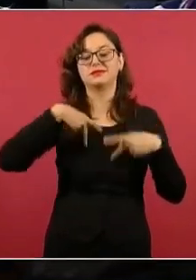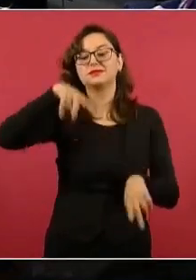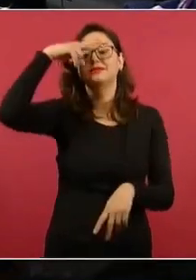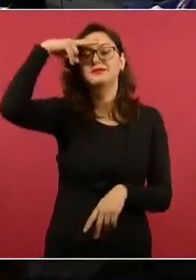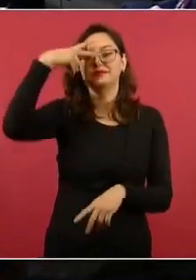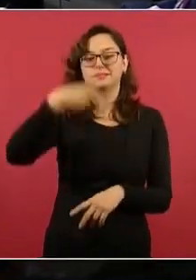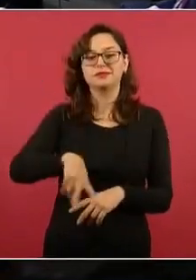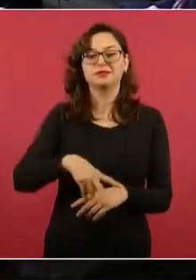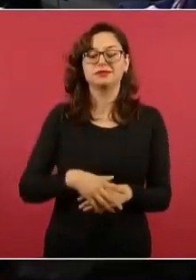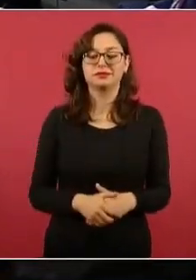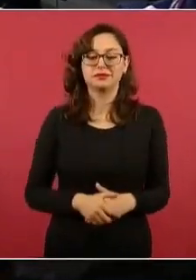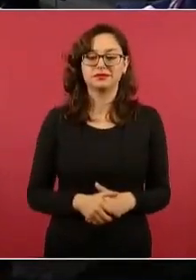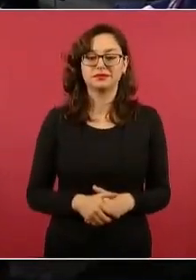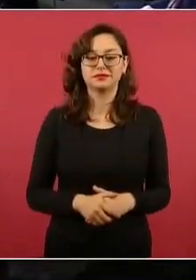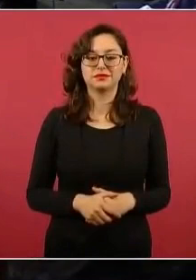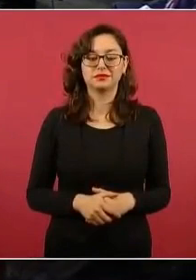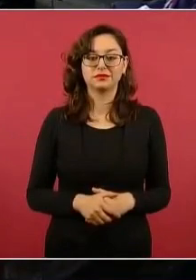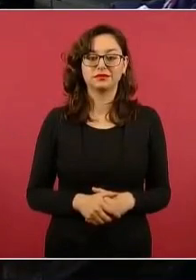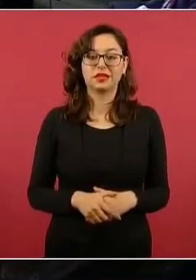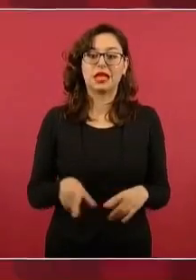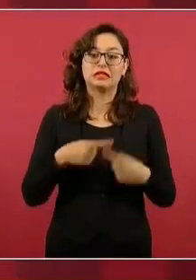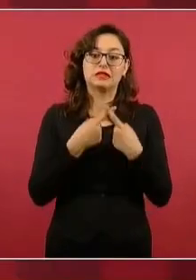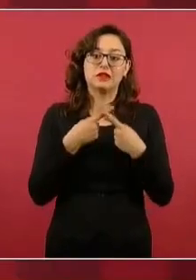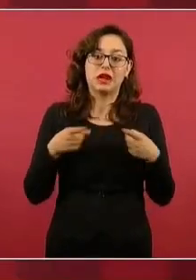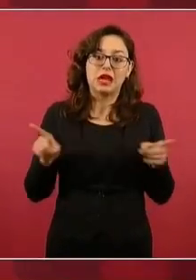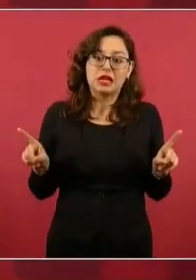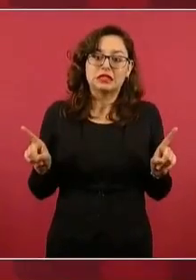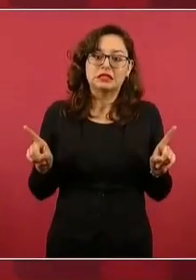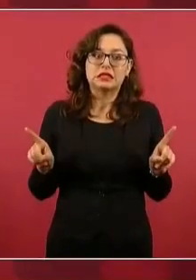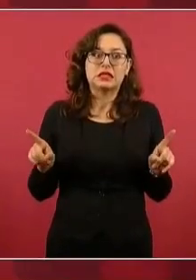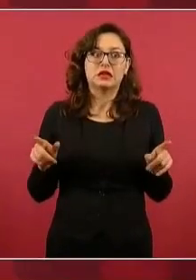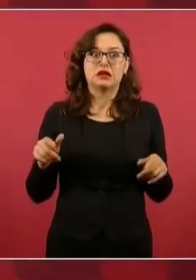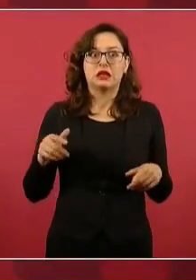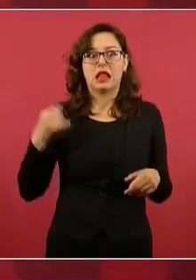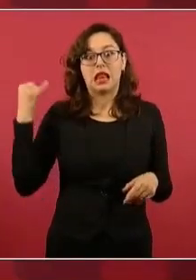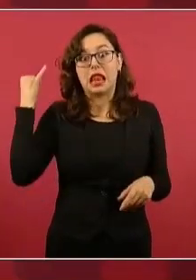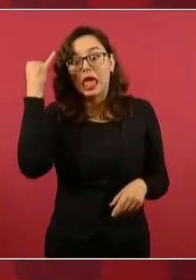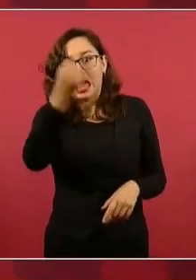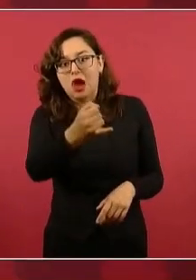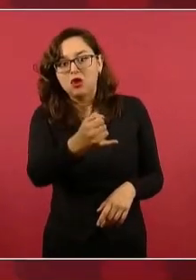Si fuese más lejos, pues